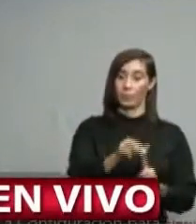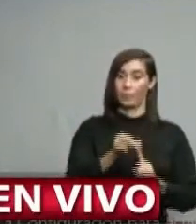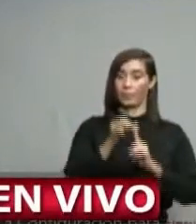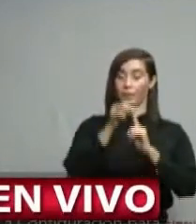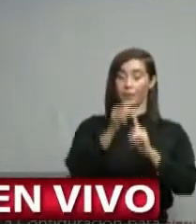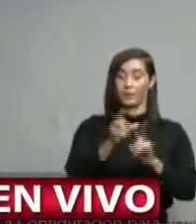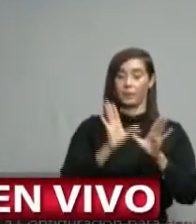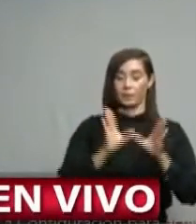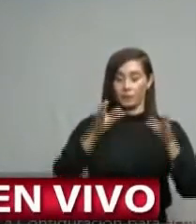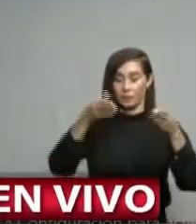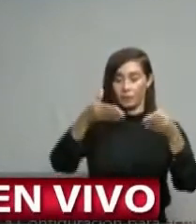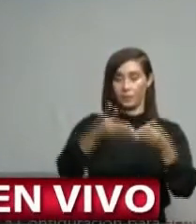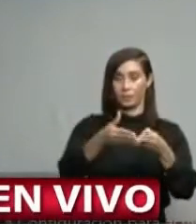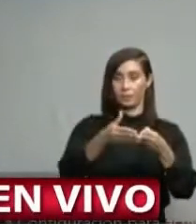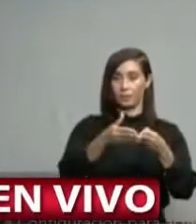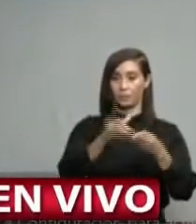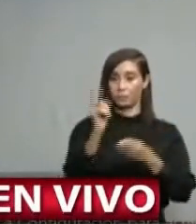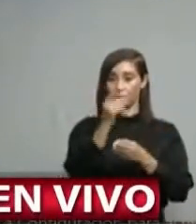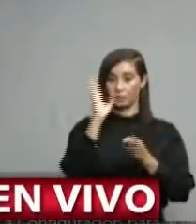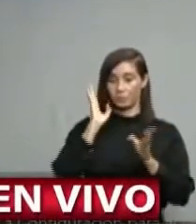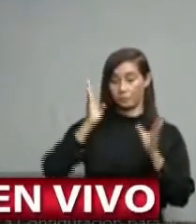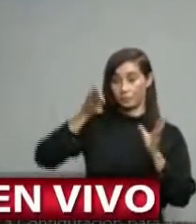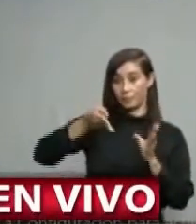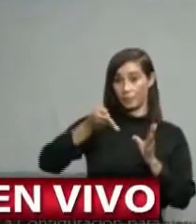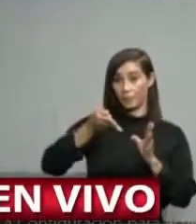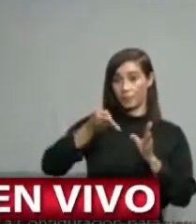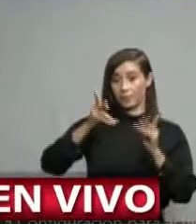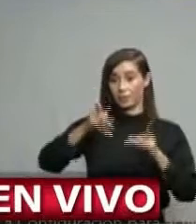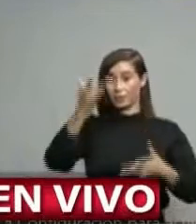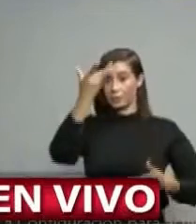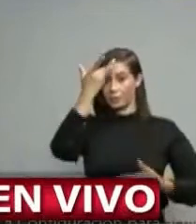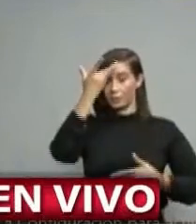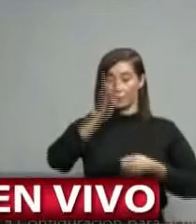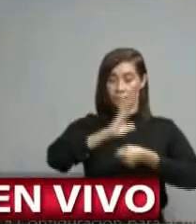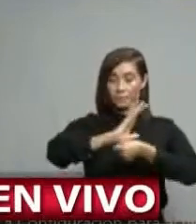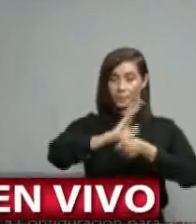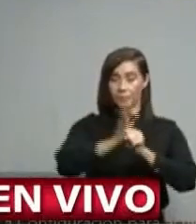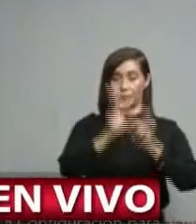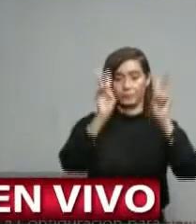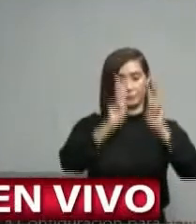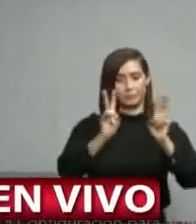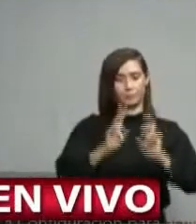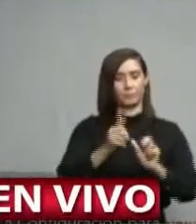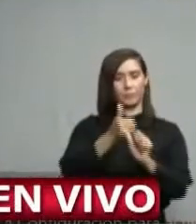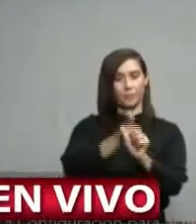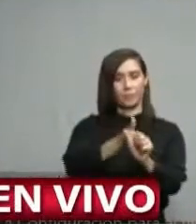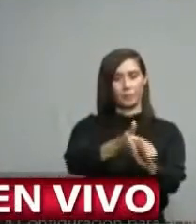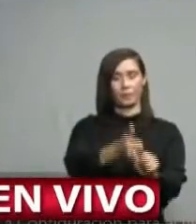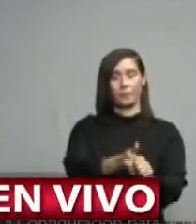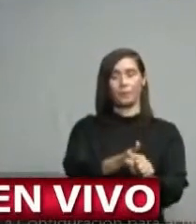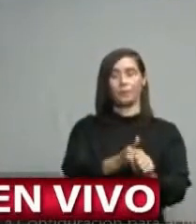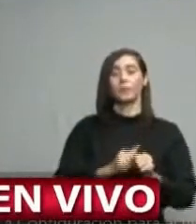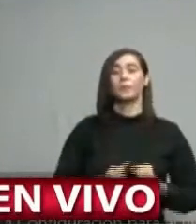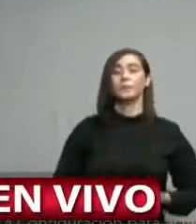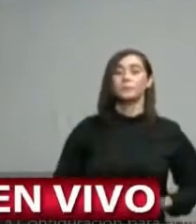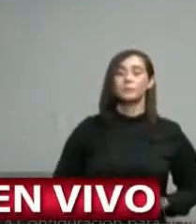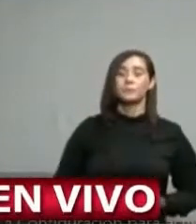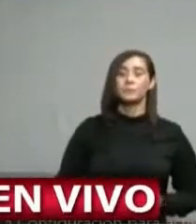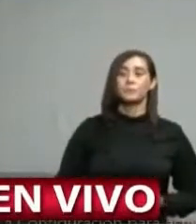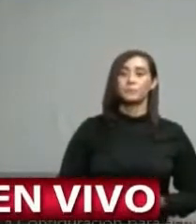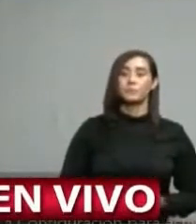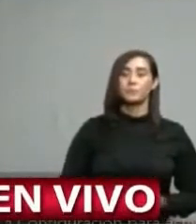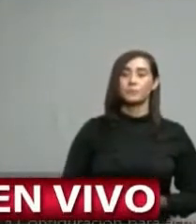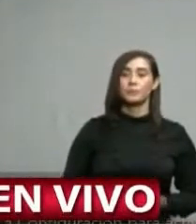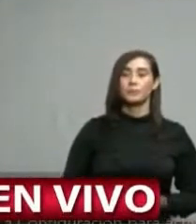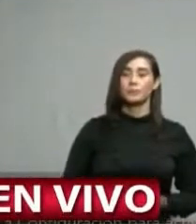y exclusivamente dedicadas a el seguimiento y internamiento de